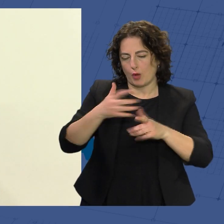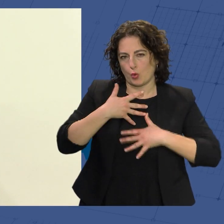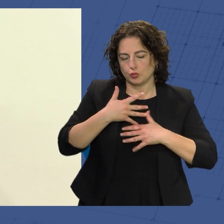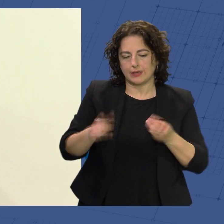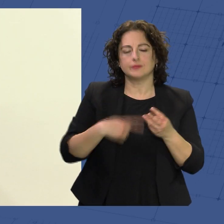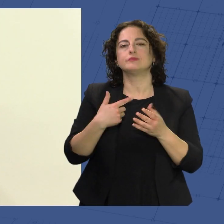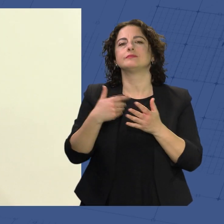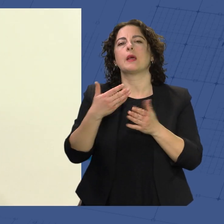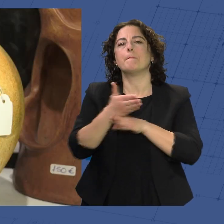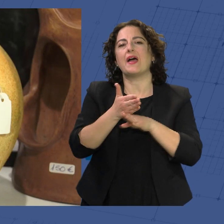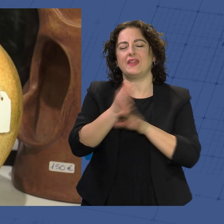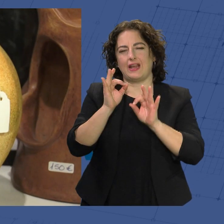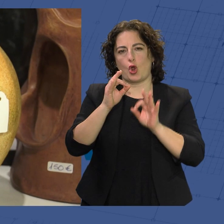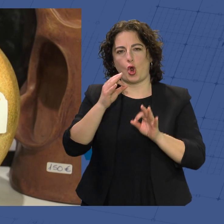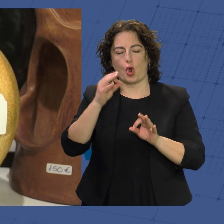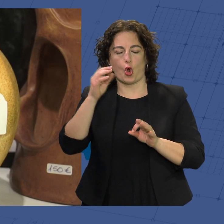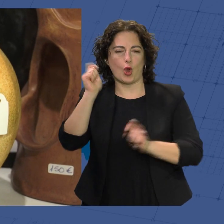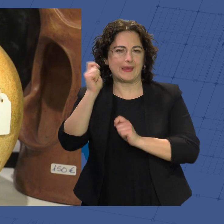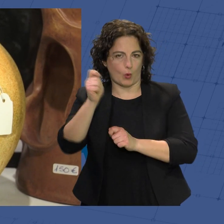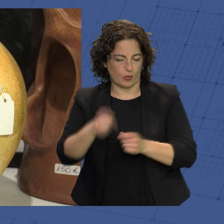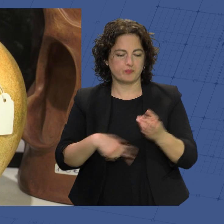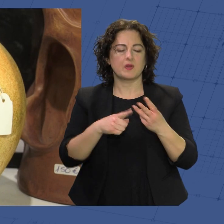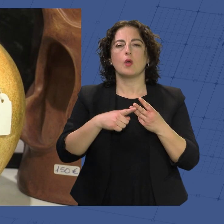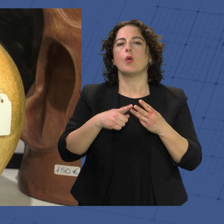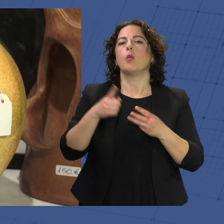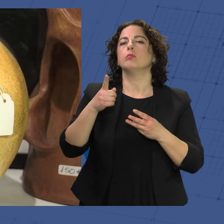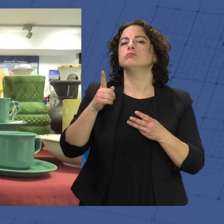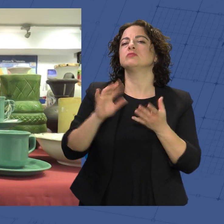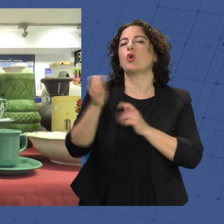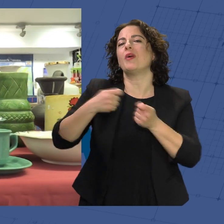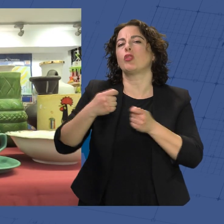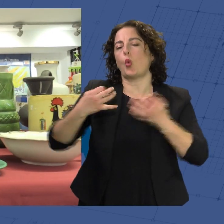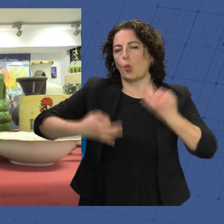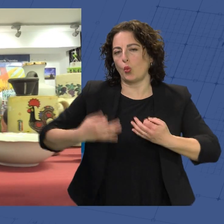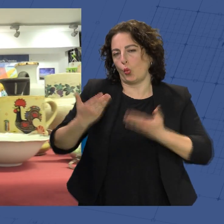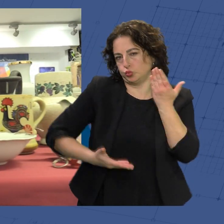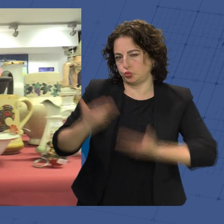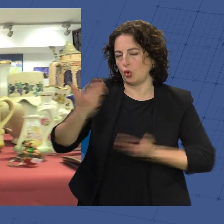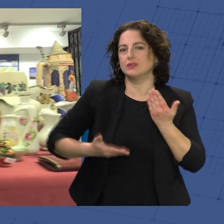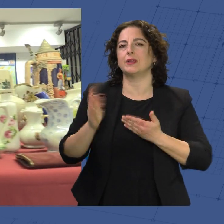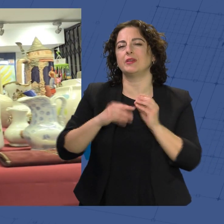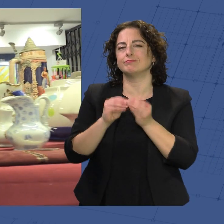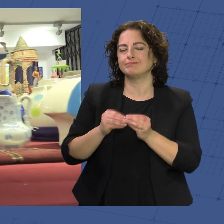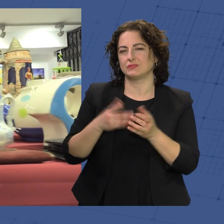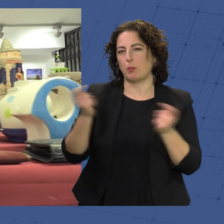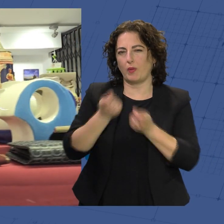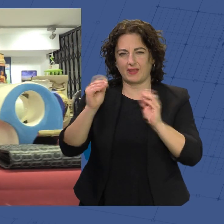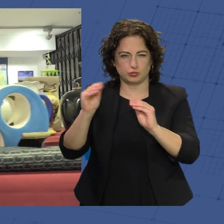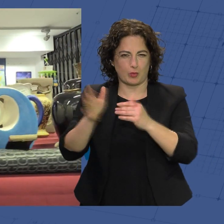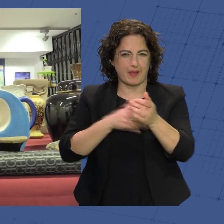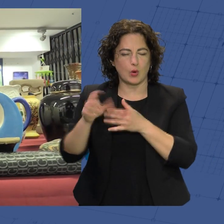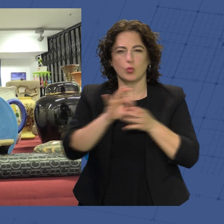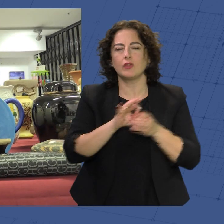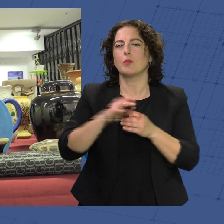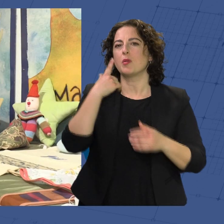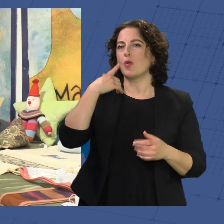Artesanía de madera de olivo de Jerusalén. Productos de comercio justo, además de productos de merchandising de Manos Unidas. Entre ellos destacan los pañuelos